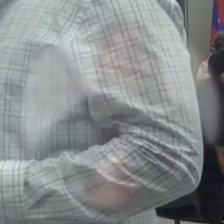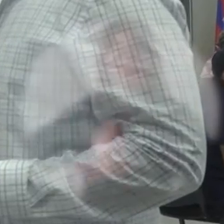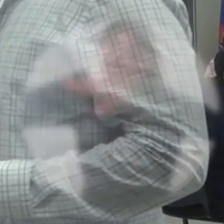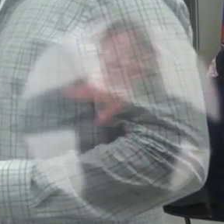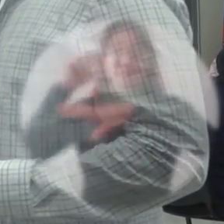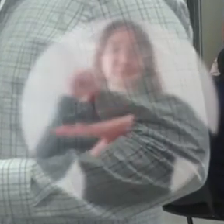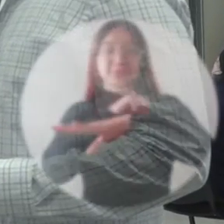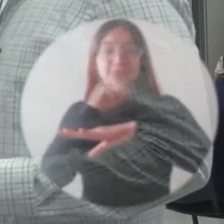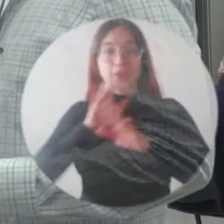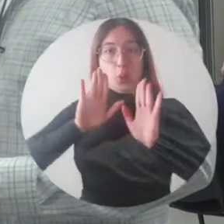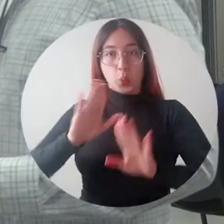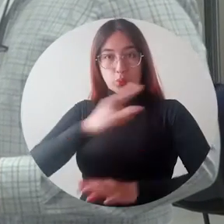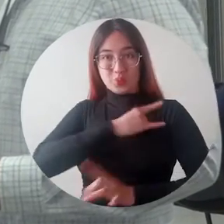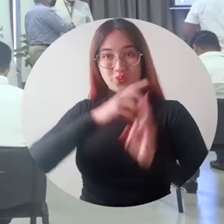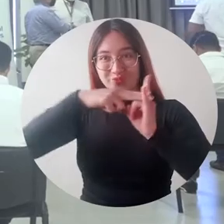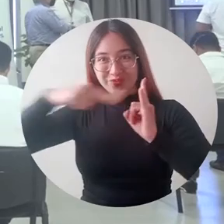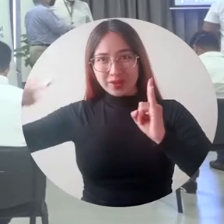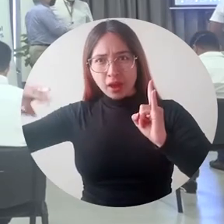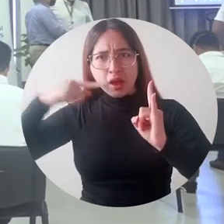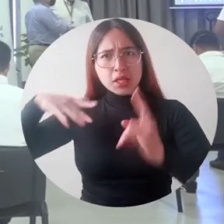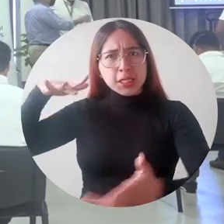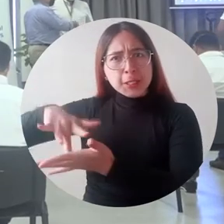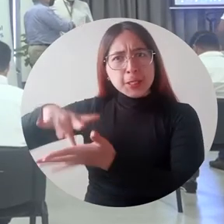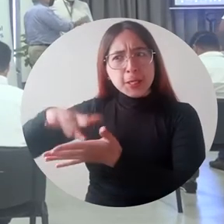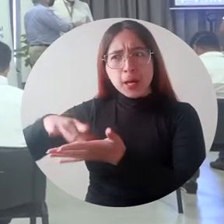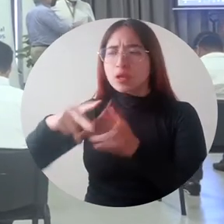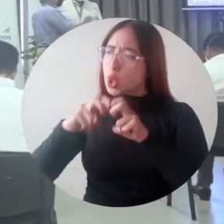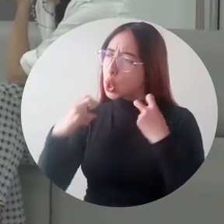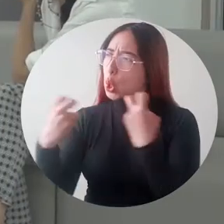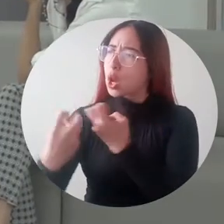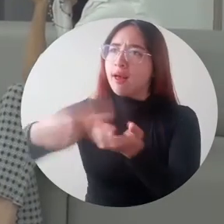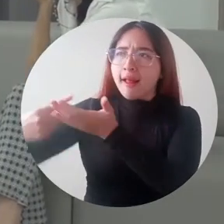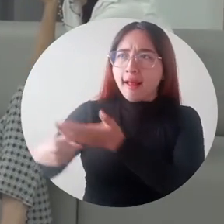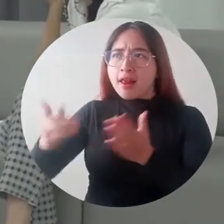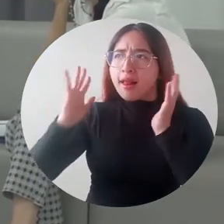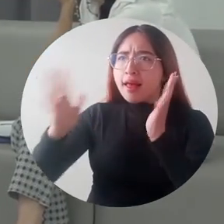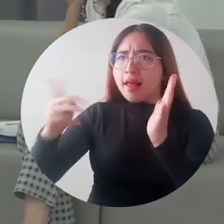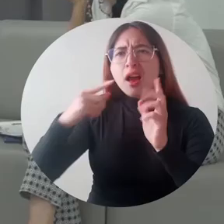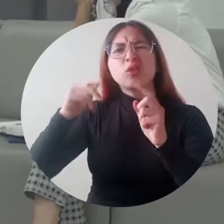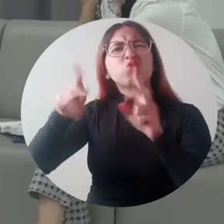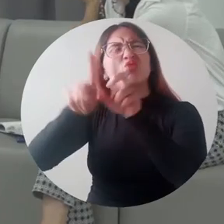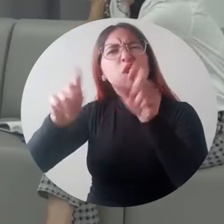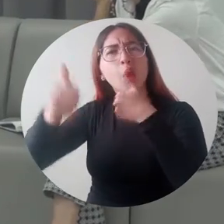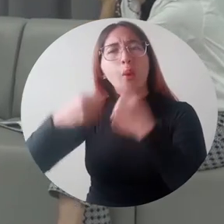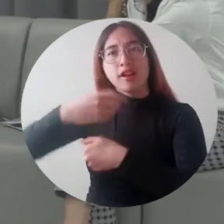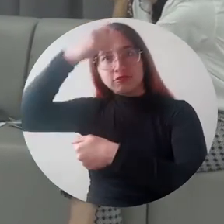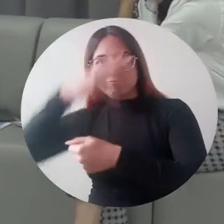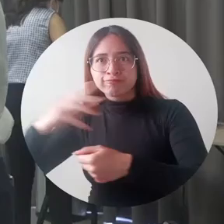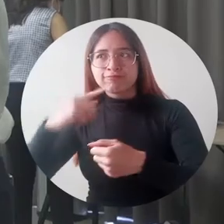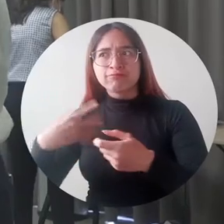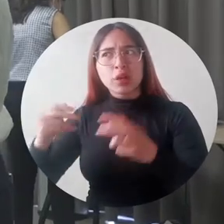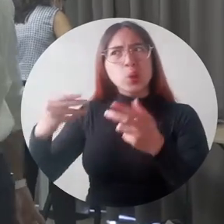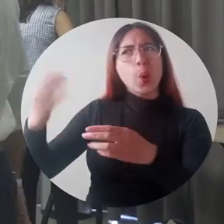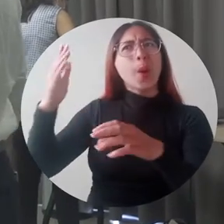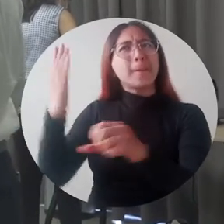El doctor Pablo Vera Salazar, rector de la Universidad del Magdalena, participó en el conversatorio denominado Santa Marta, desafíos de la calidad de vida en